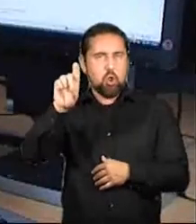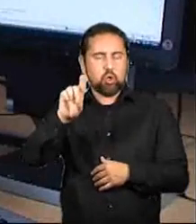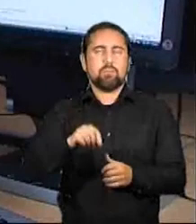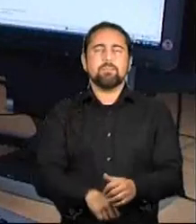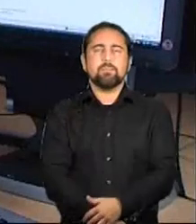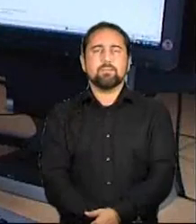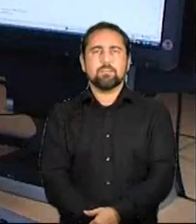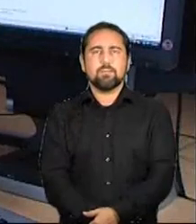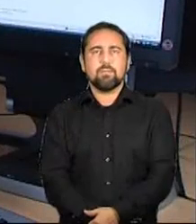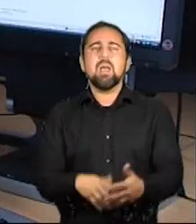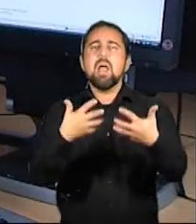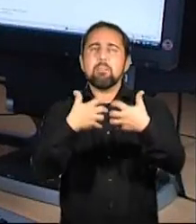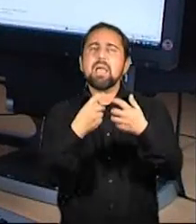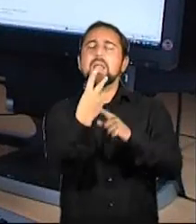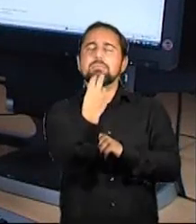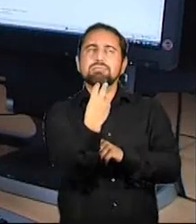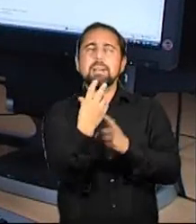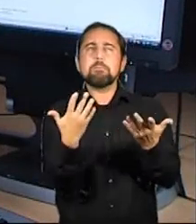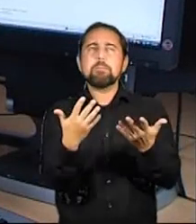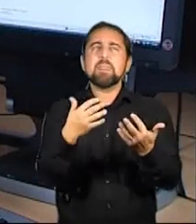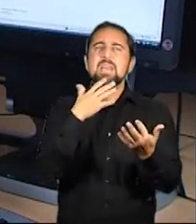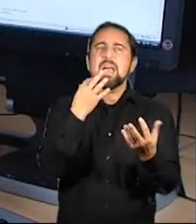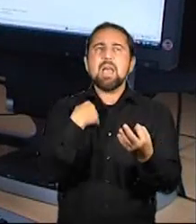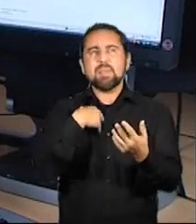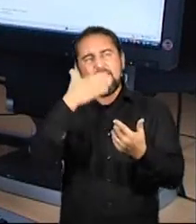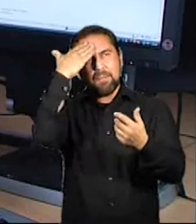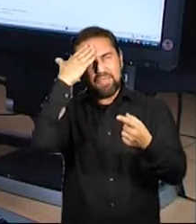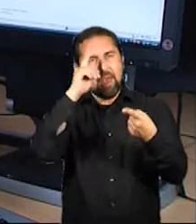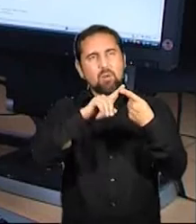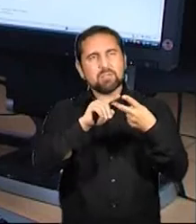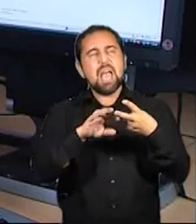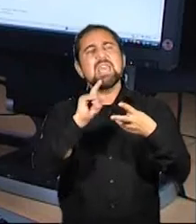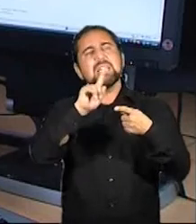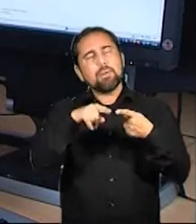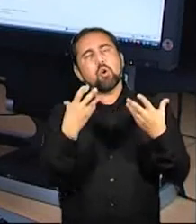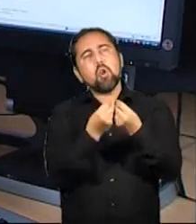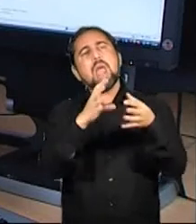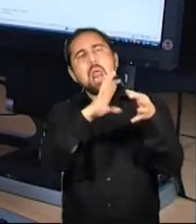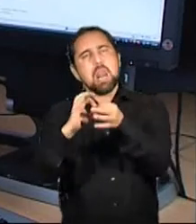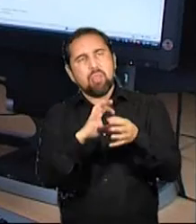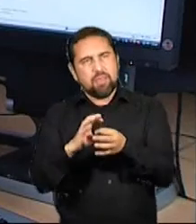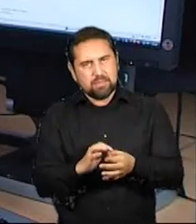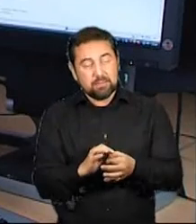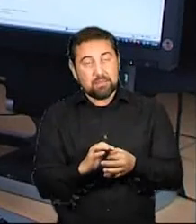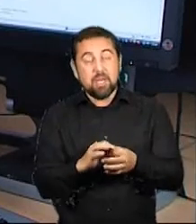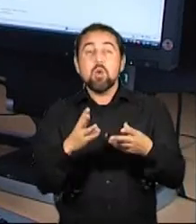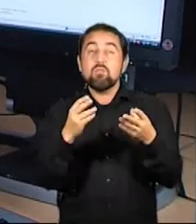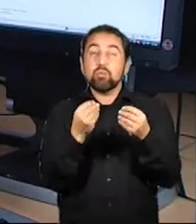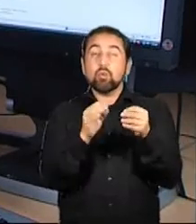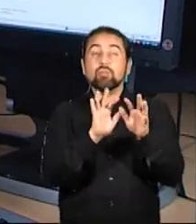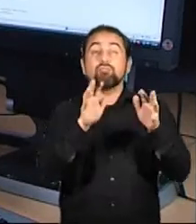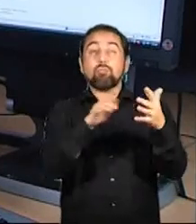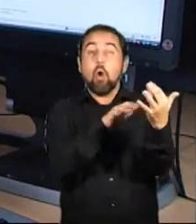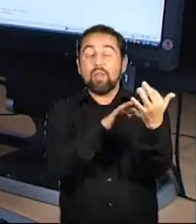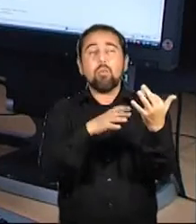página tiene 15 encabezados y 84 enlaces. Dice que tiene 15 encabezados y 62 enlaces. Ya que en los navegadores se